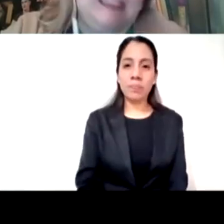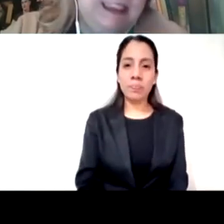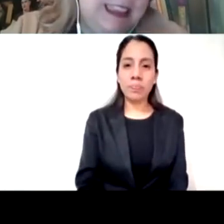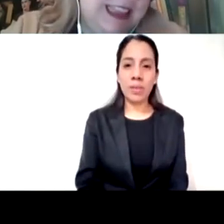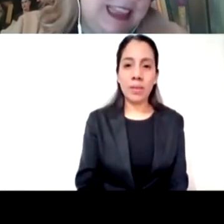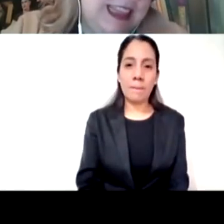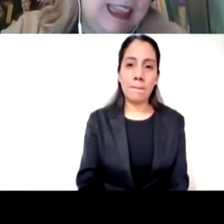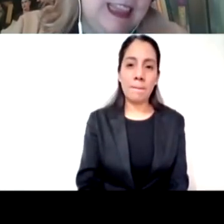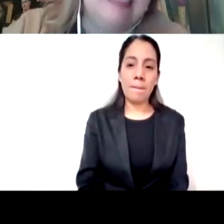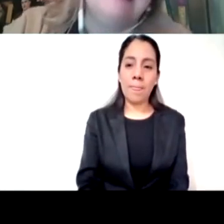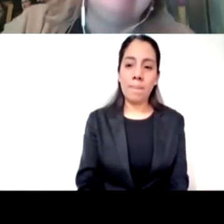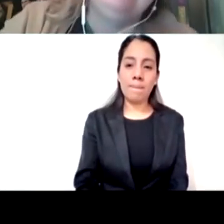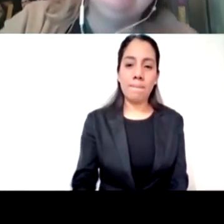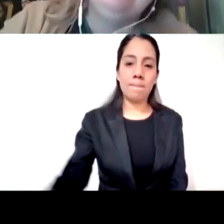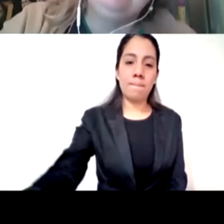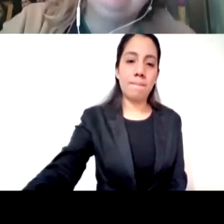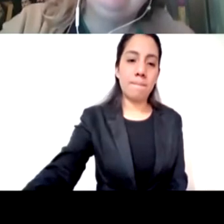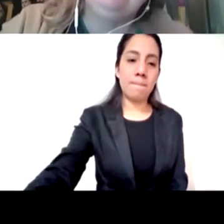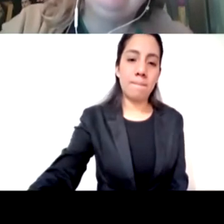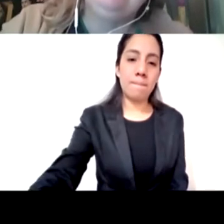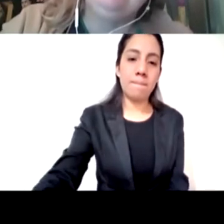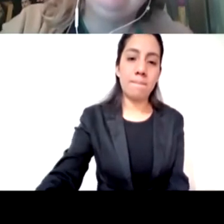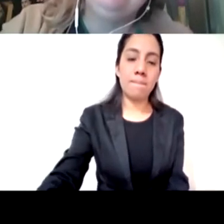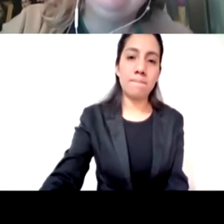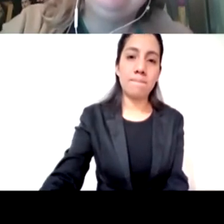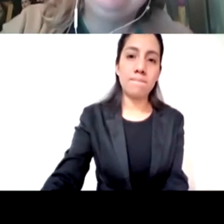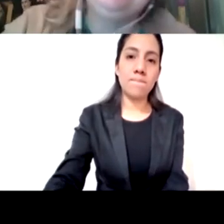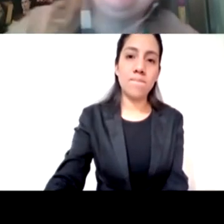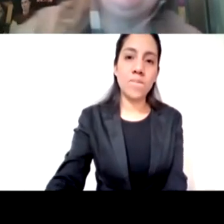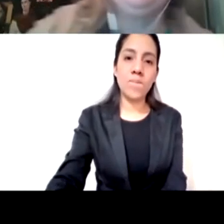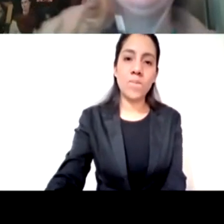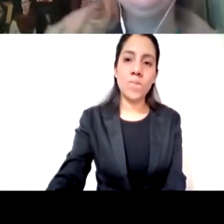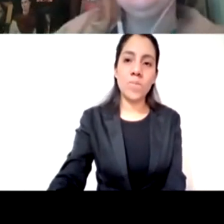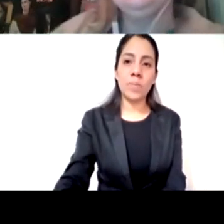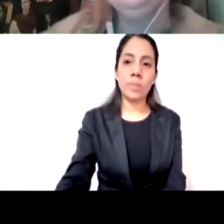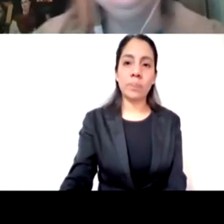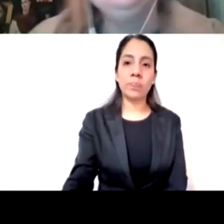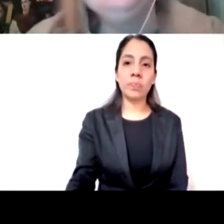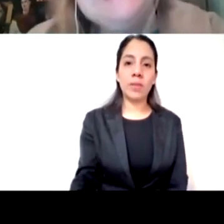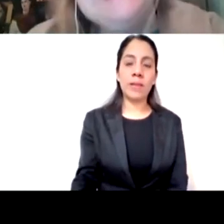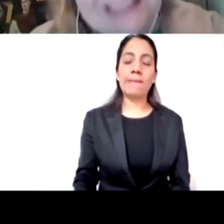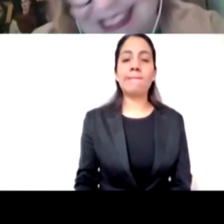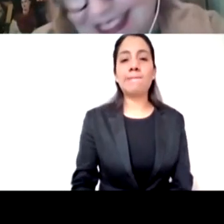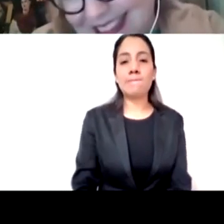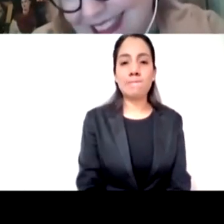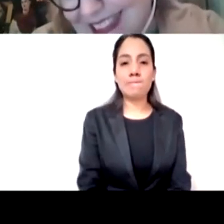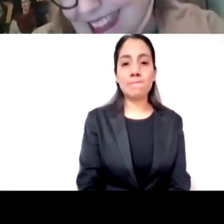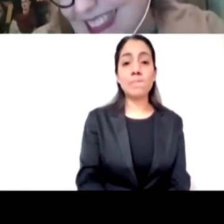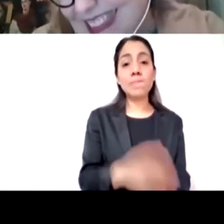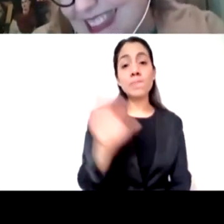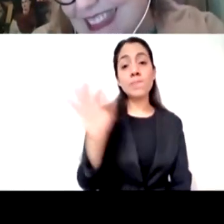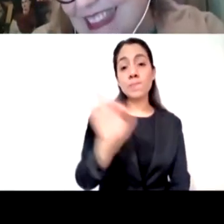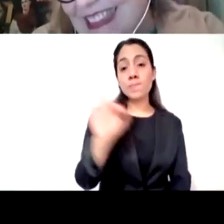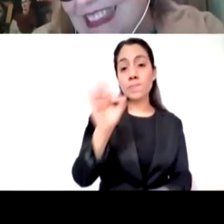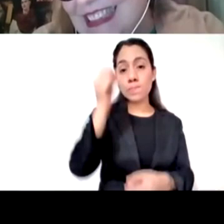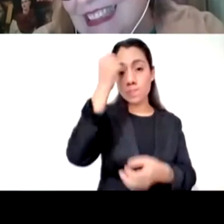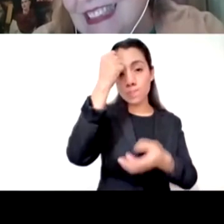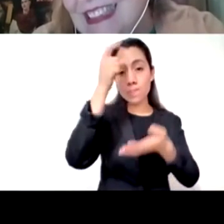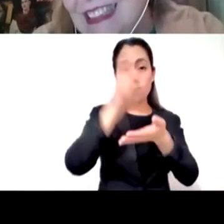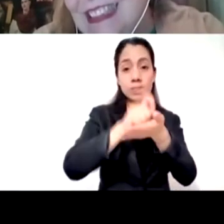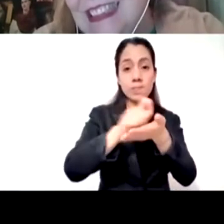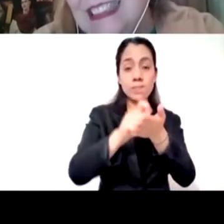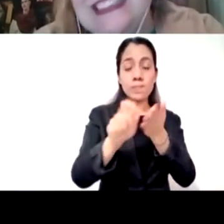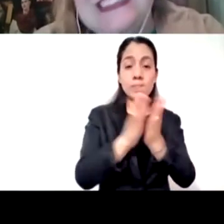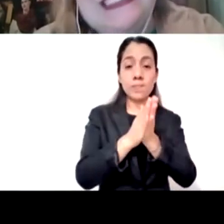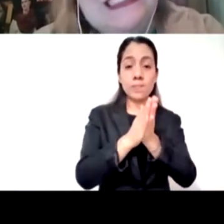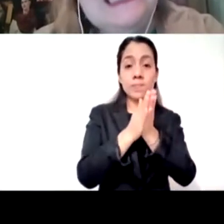de un seguro Atahualpa Romero es papá ¿no? y como los papás hemos sido de alguna manera ausentes en esta